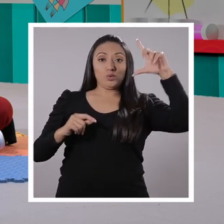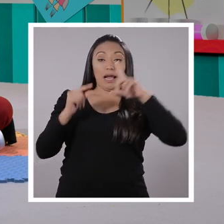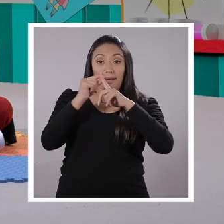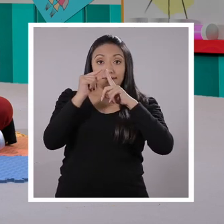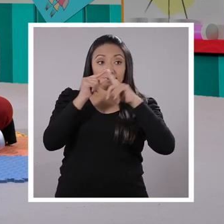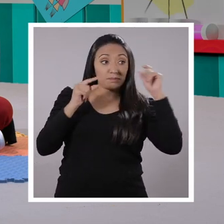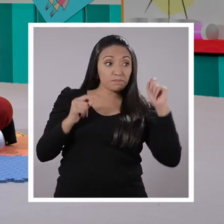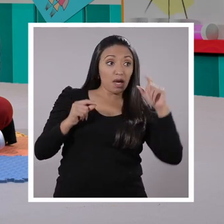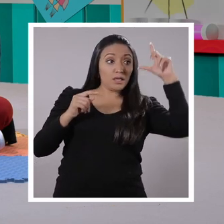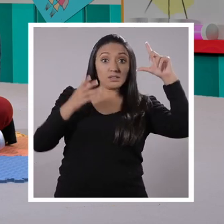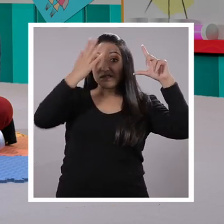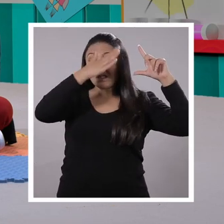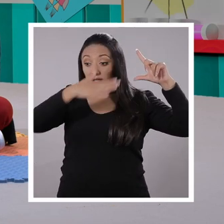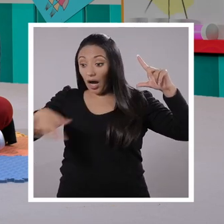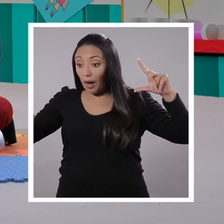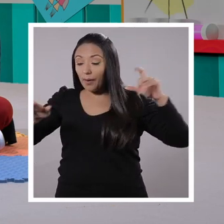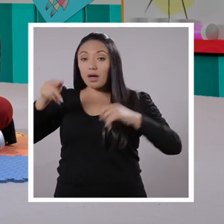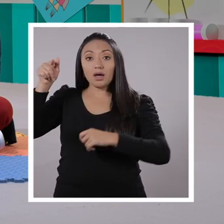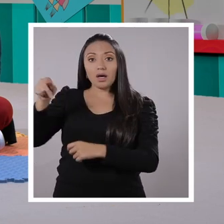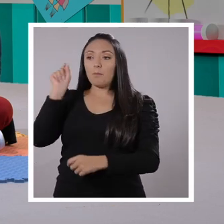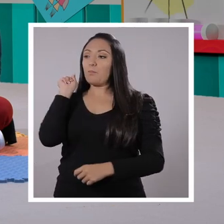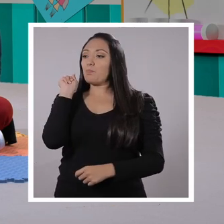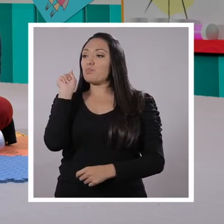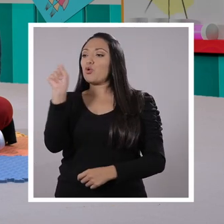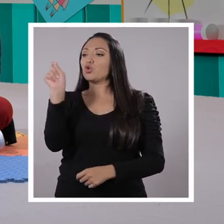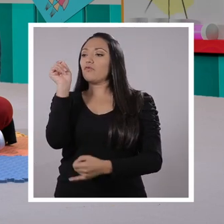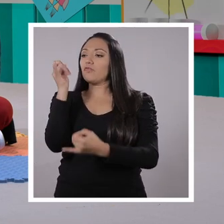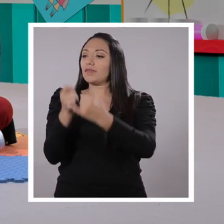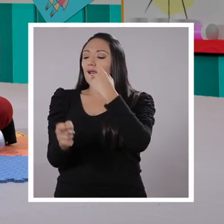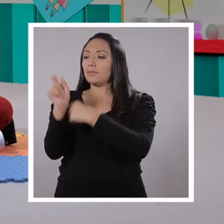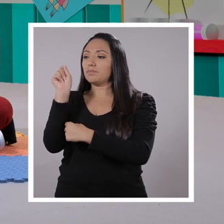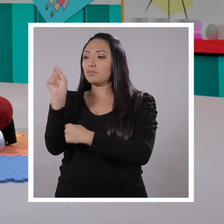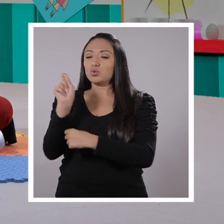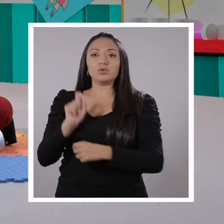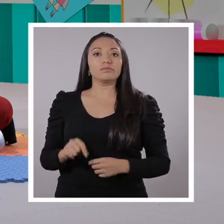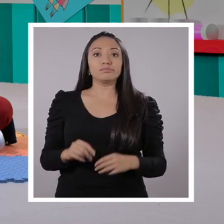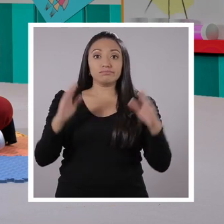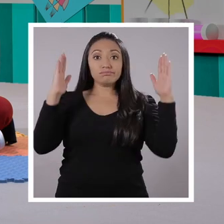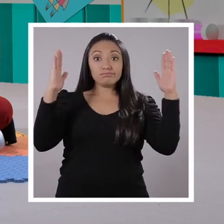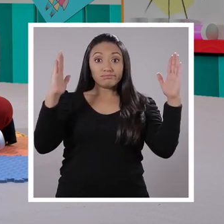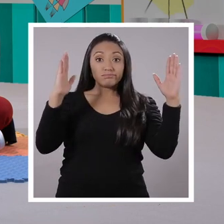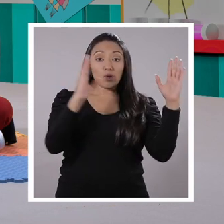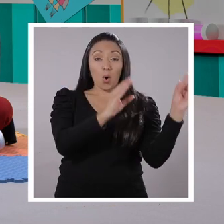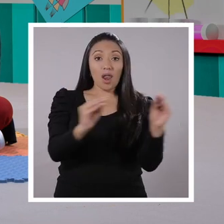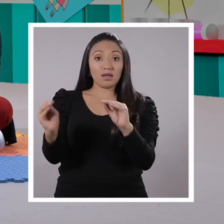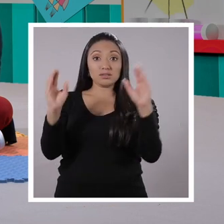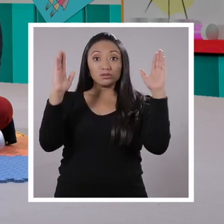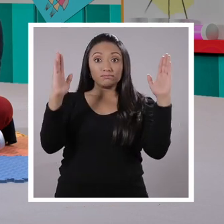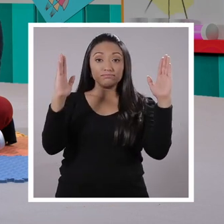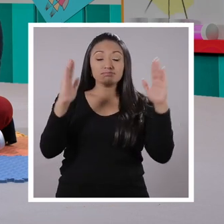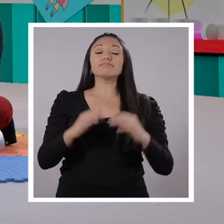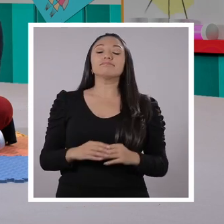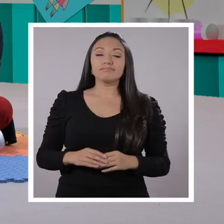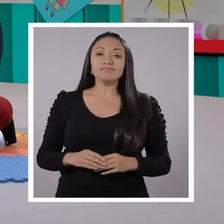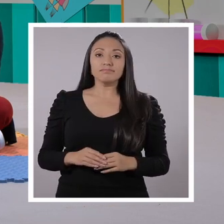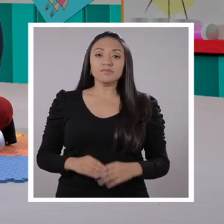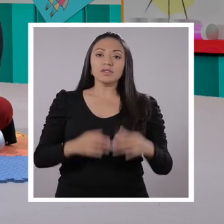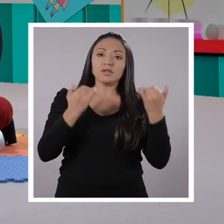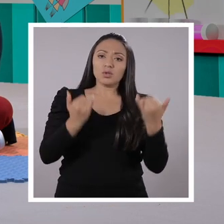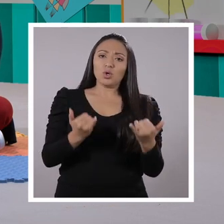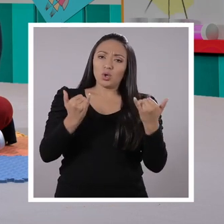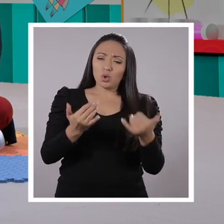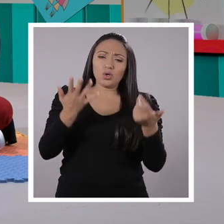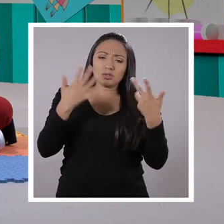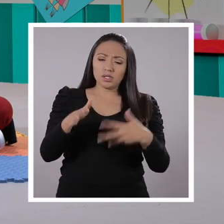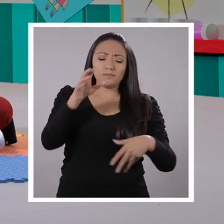y cuando termina, cerrar con un punto final. Y formamos oraciones también, ¿verdad? Entonces, hoy a través de